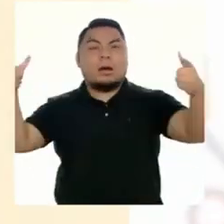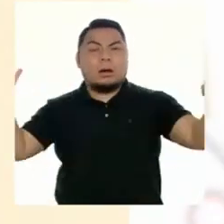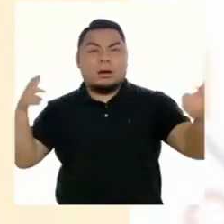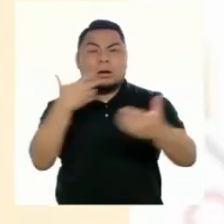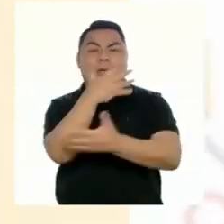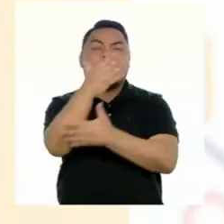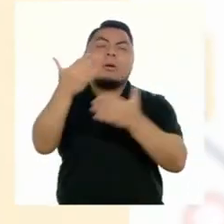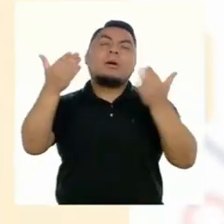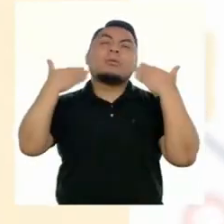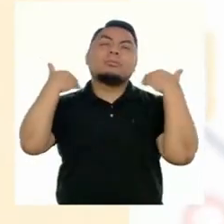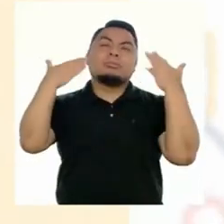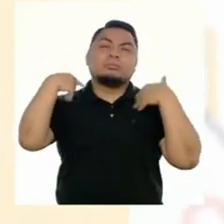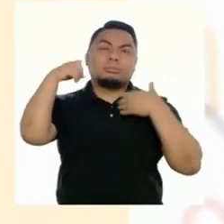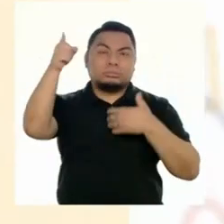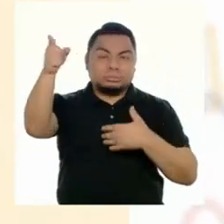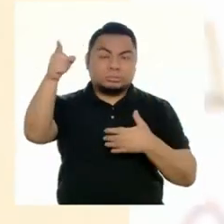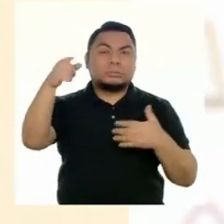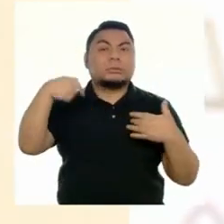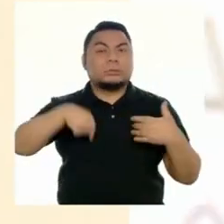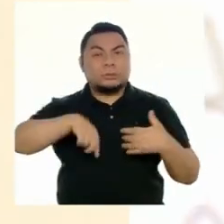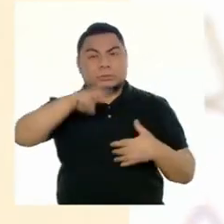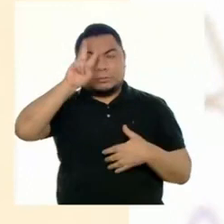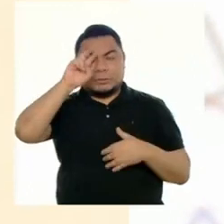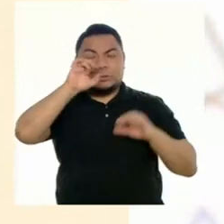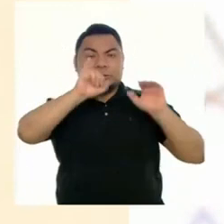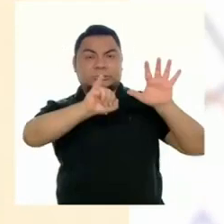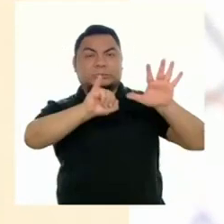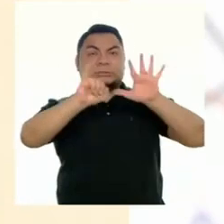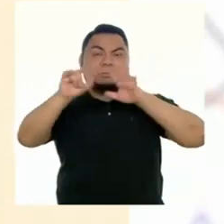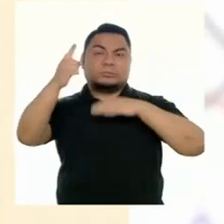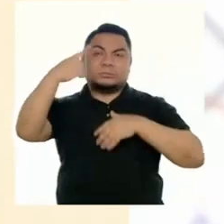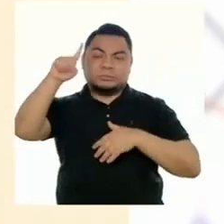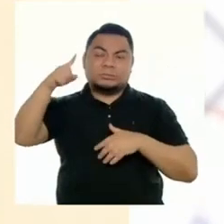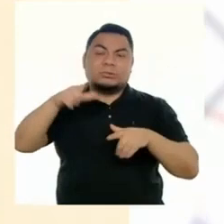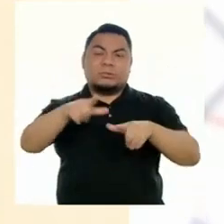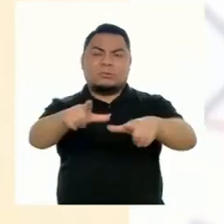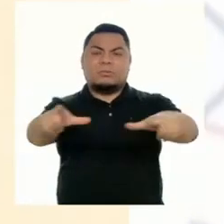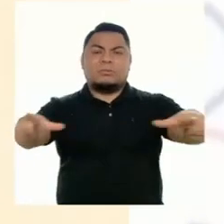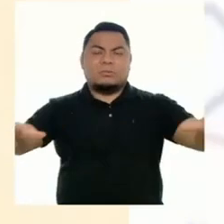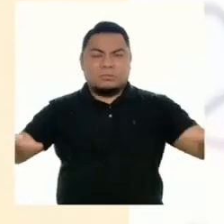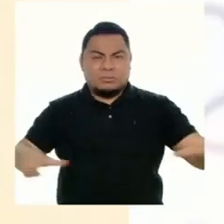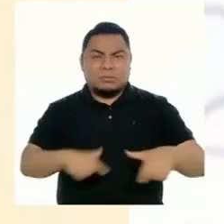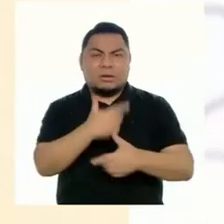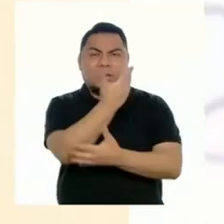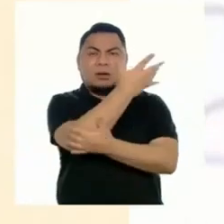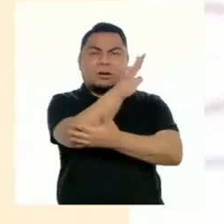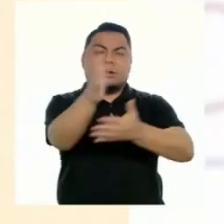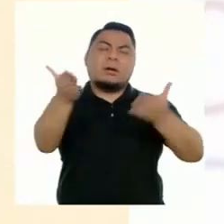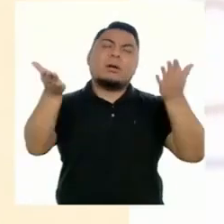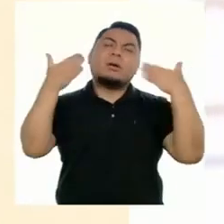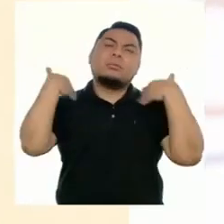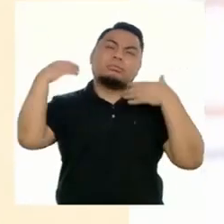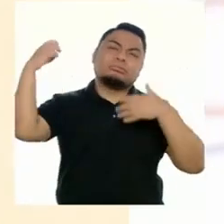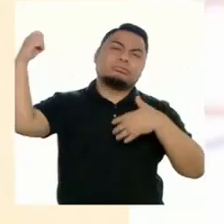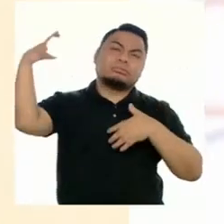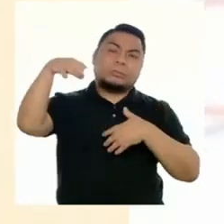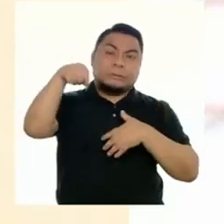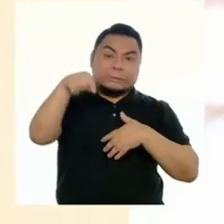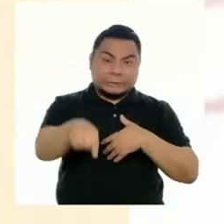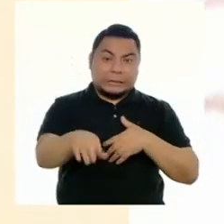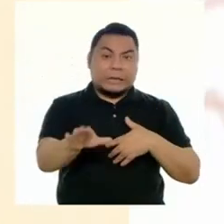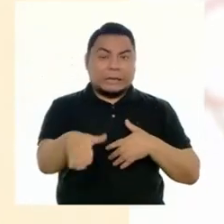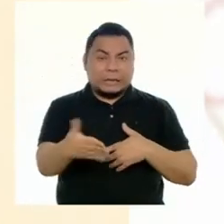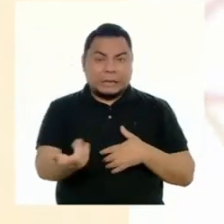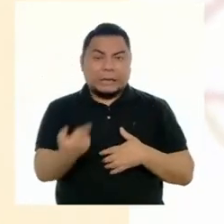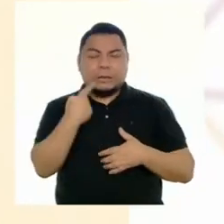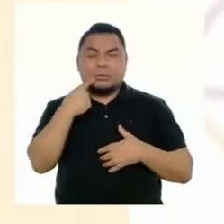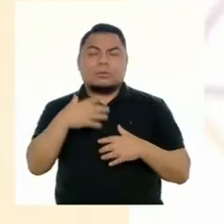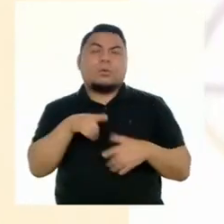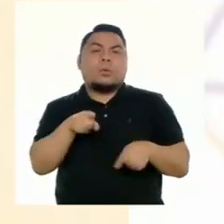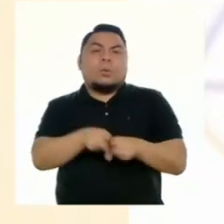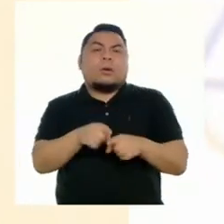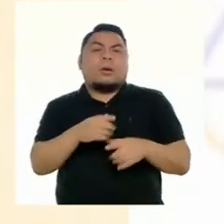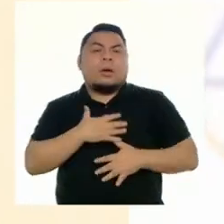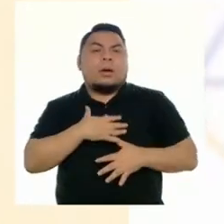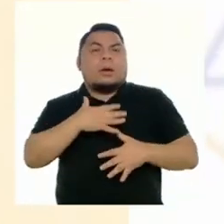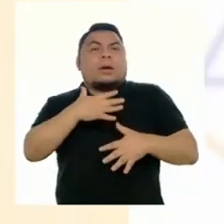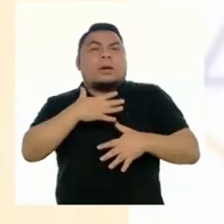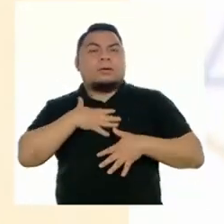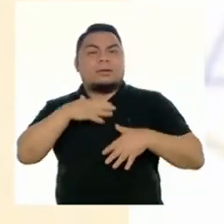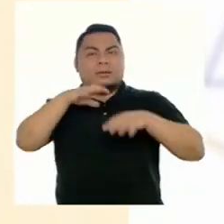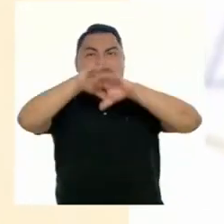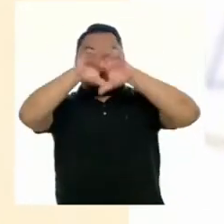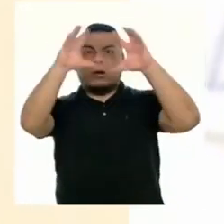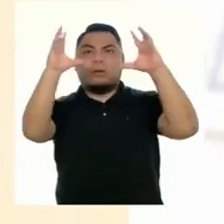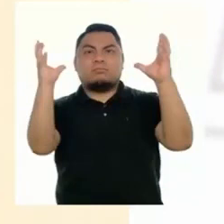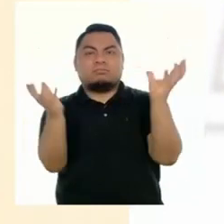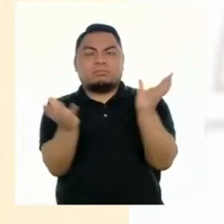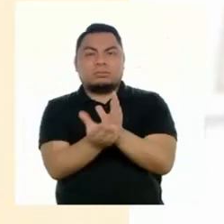tropicales, el Perú cuenta con 66 millones de hectáreas de bosques tropicales, que representan un pulmón gigante para